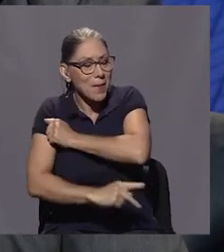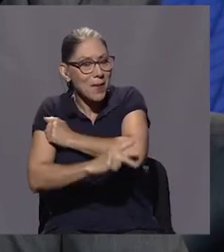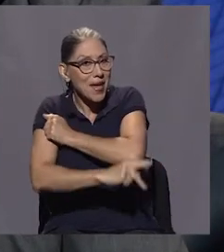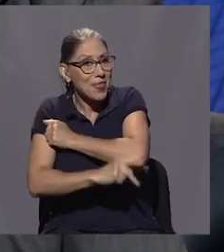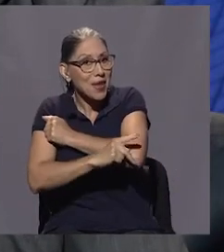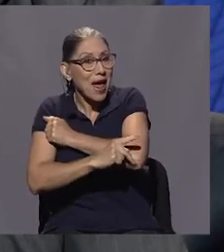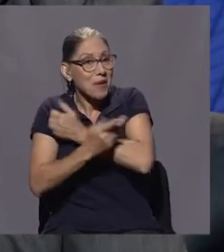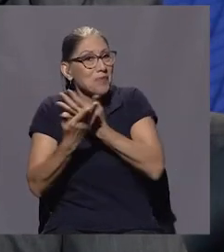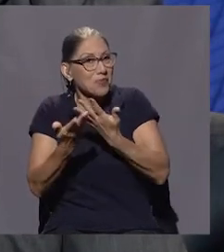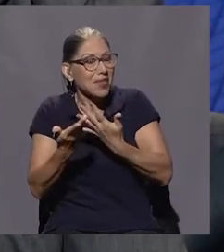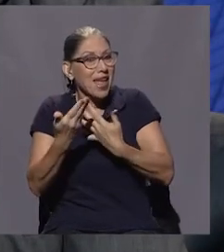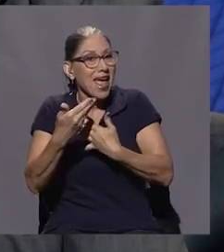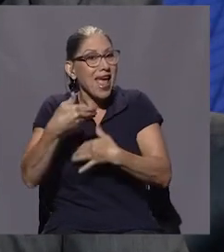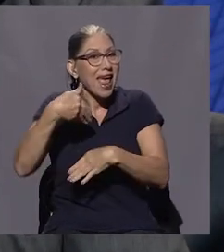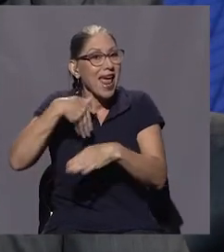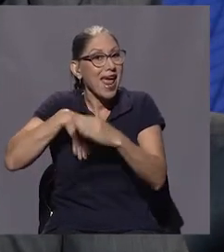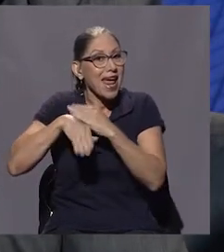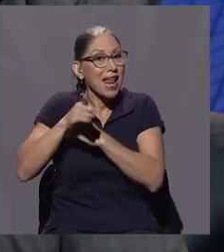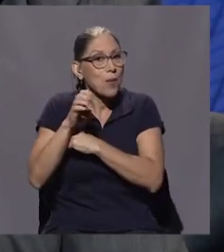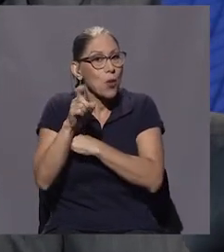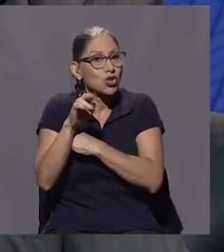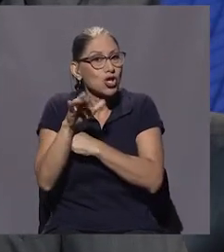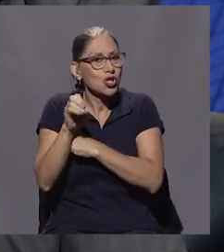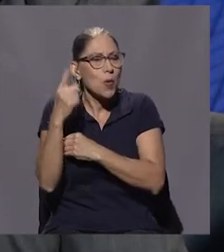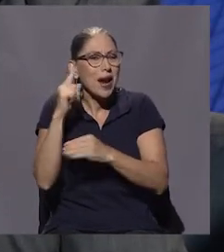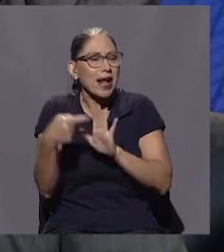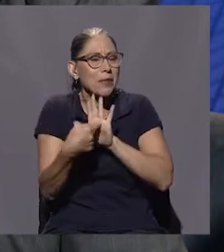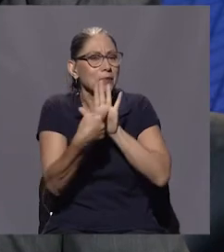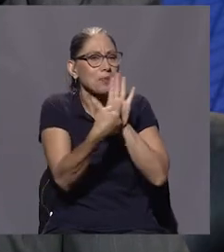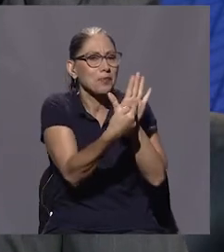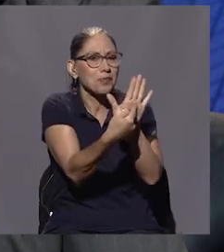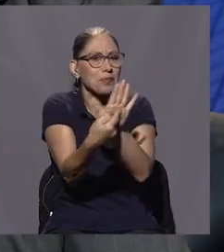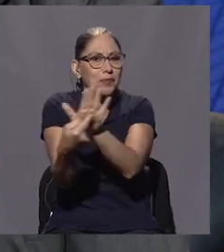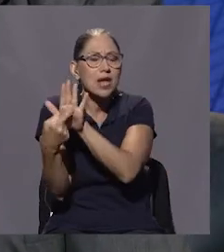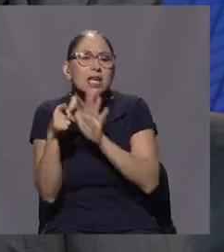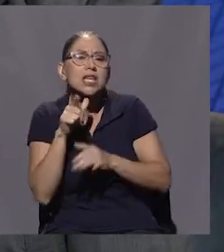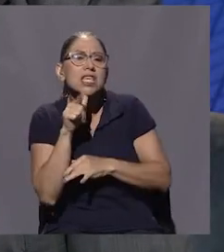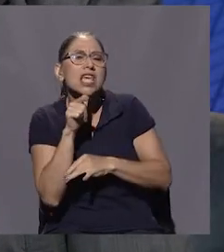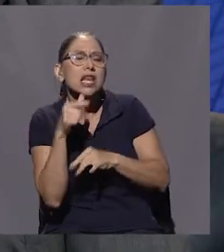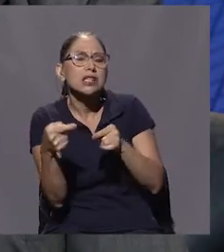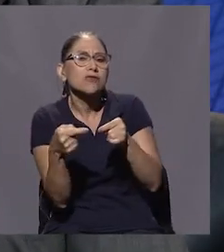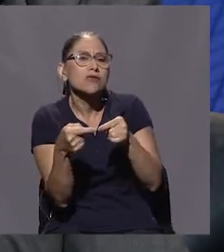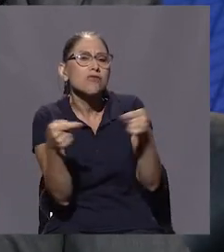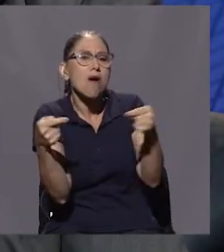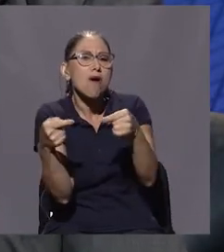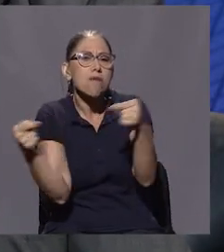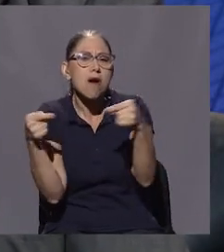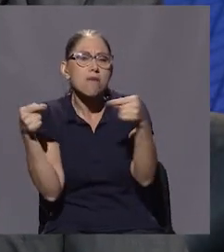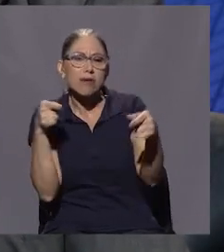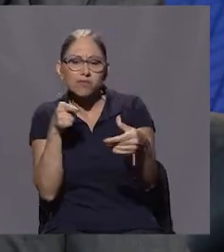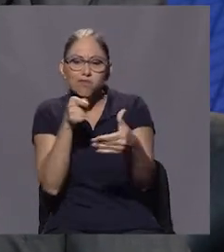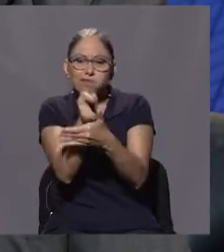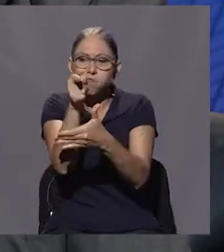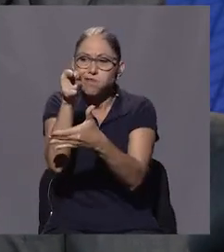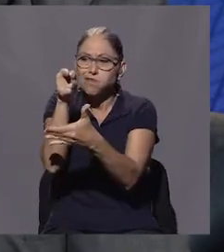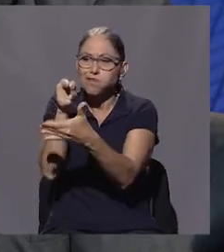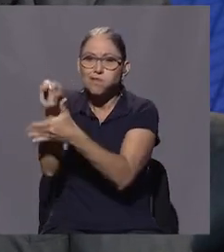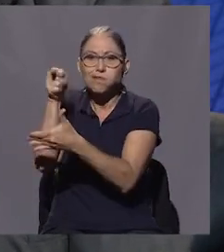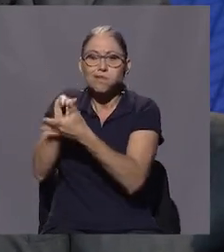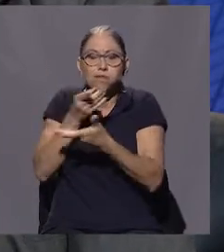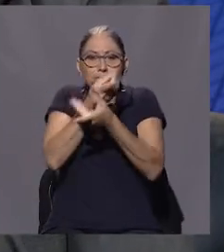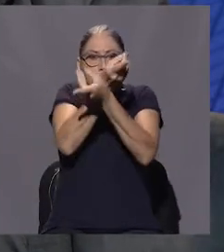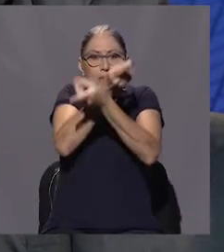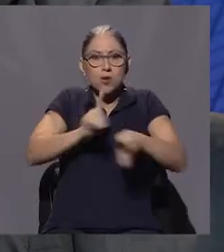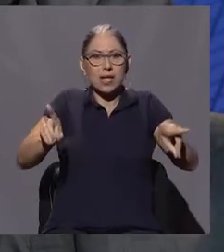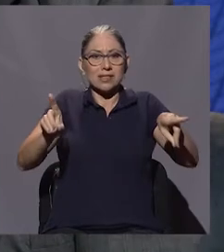es decirle a los costarricenses quiénes atentan contra nuestra democracia dejándose el